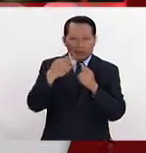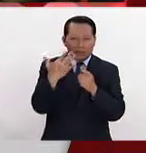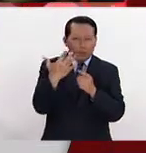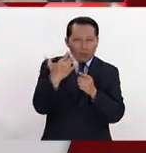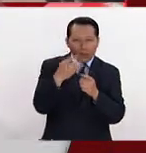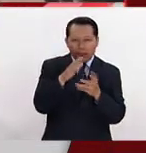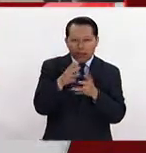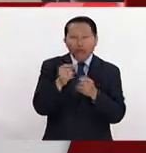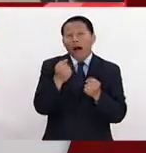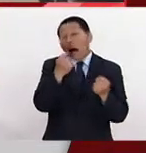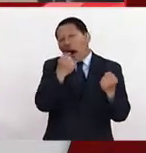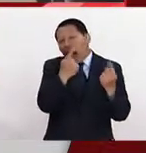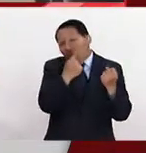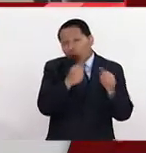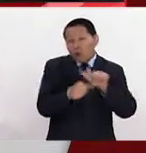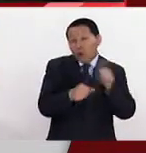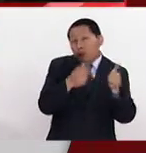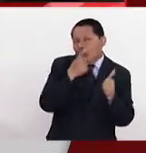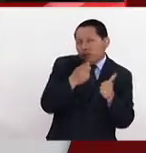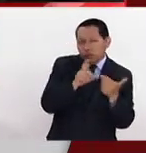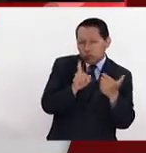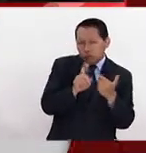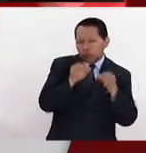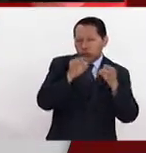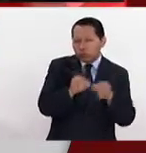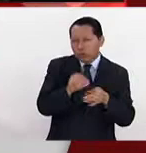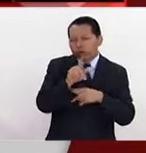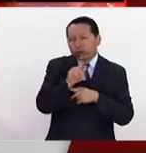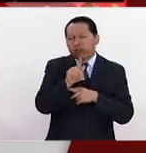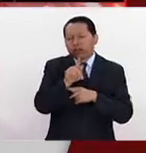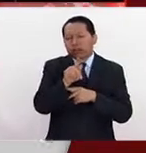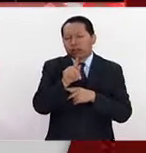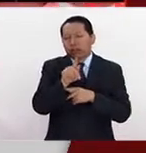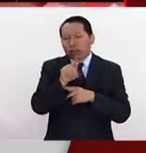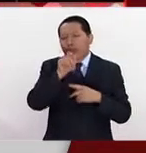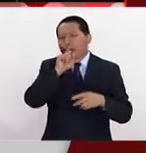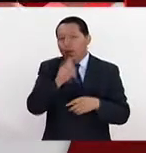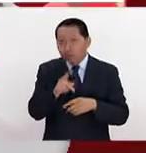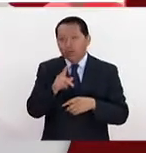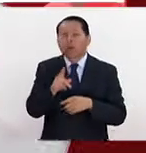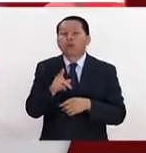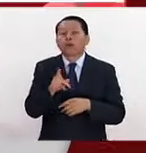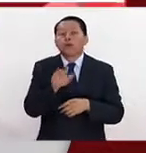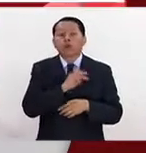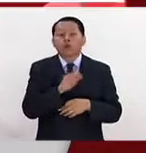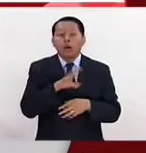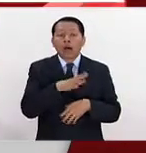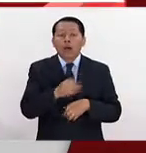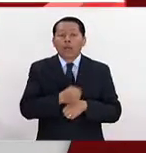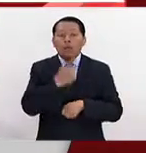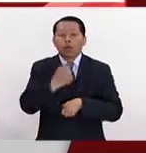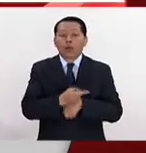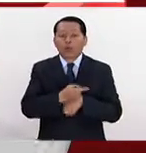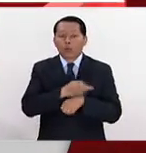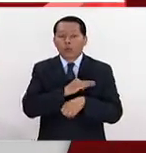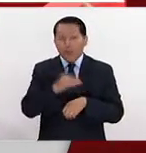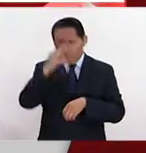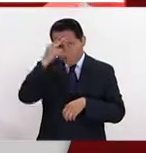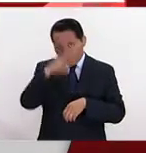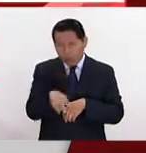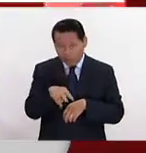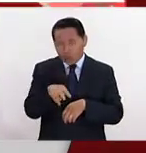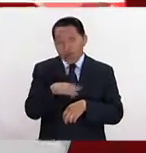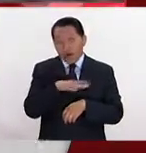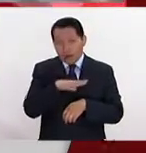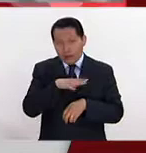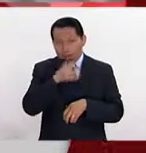más, que hay 70 quizá, pero como sea suponer que una de esas obras tiene la oportunidad de estar en México y de que